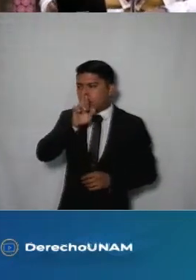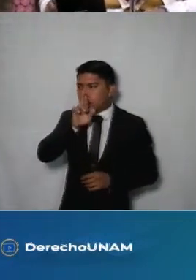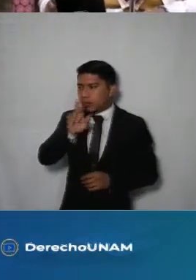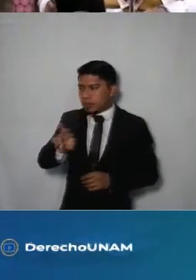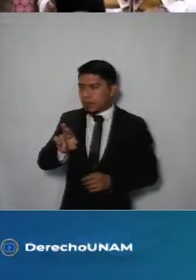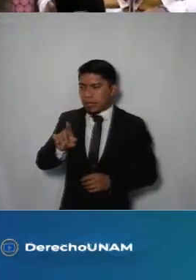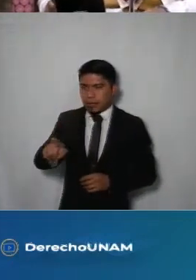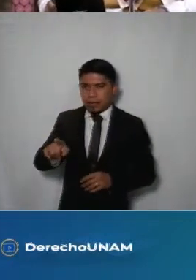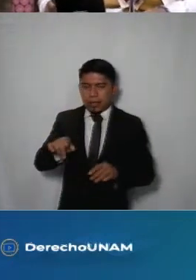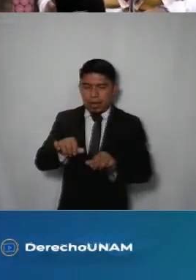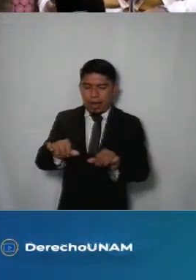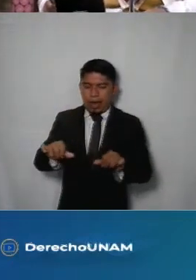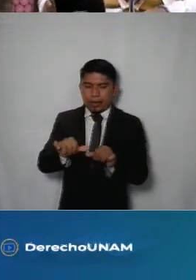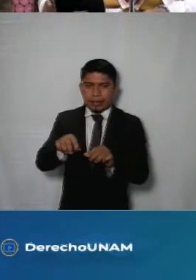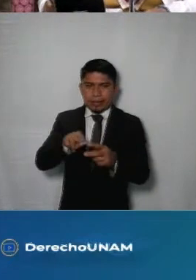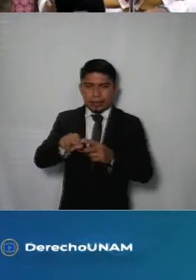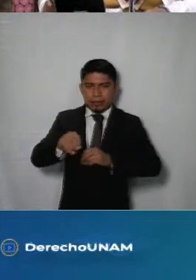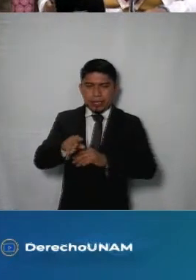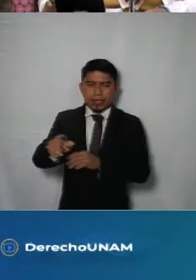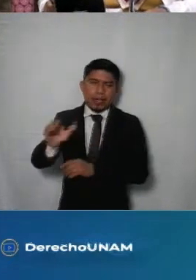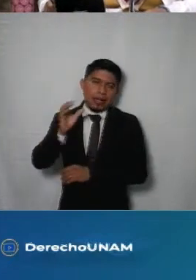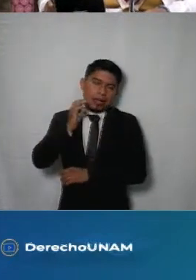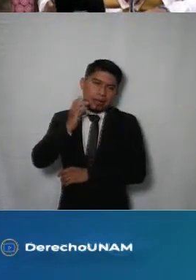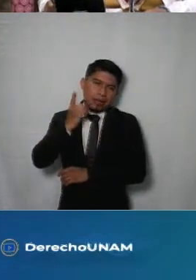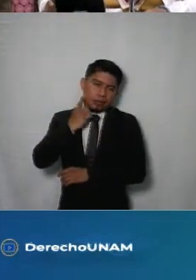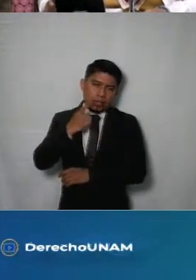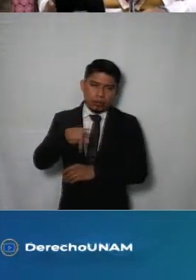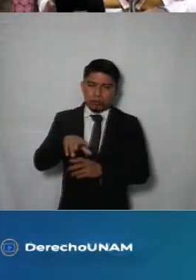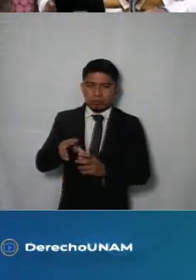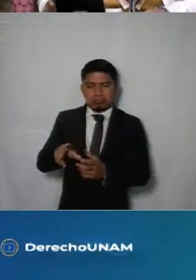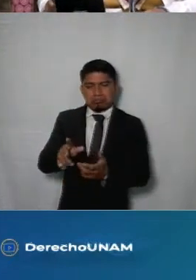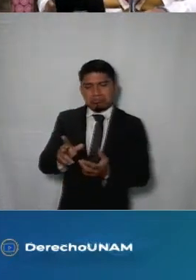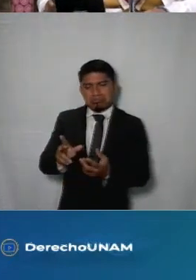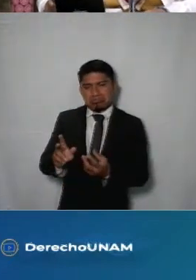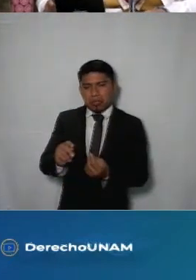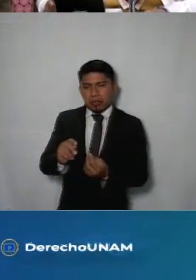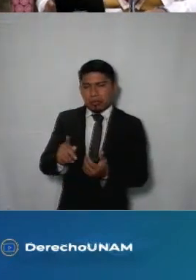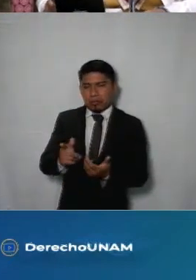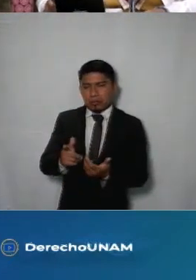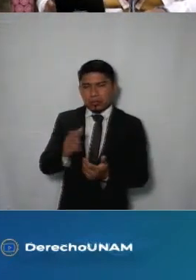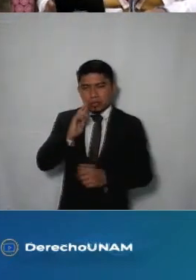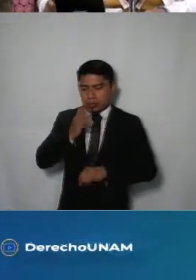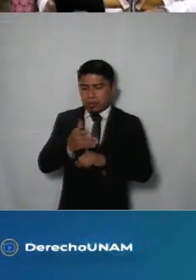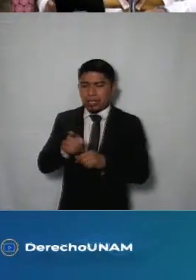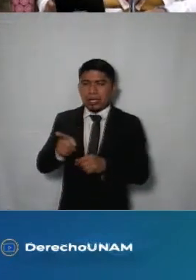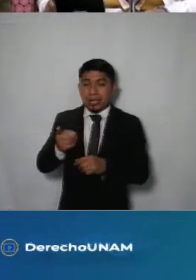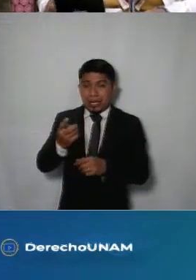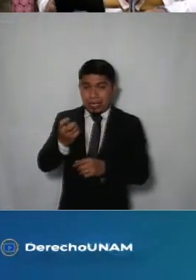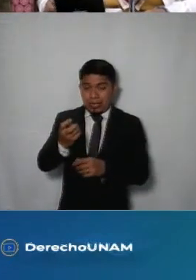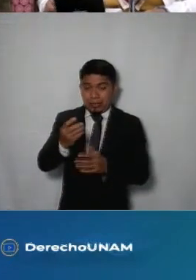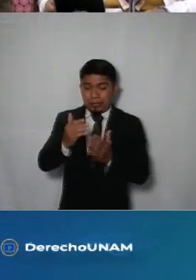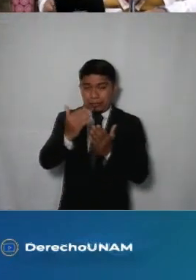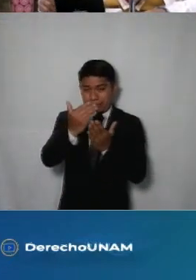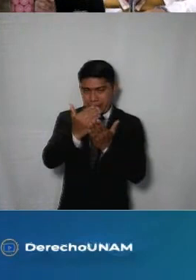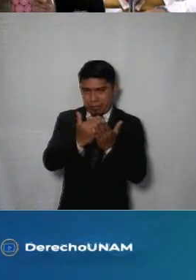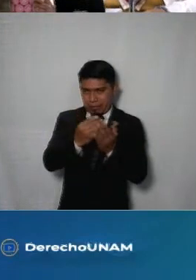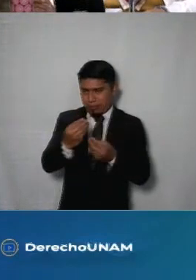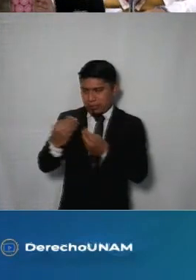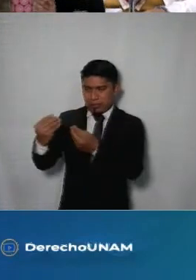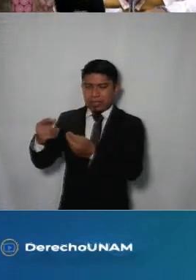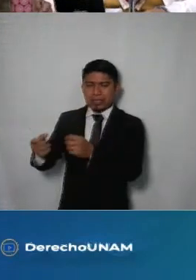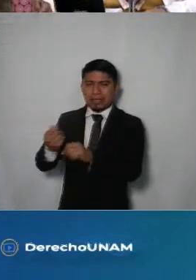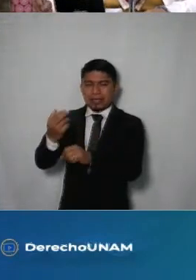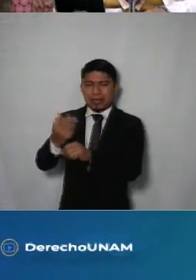respuesta la Unidad de Transparencia del Congreso se declaró no competente y remitió la solicitud a la Secretaría